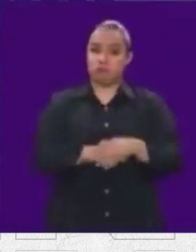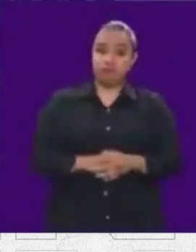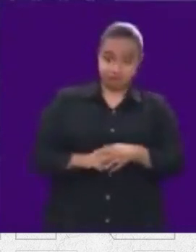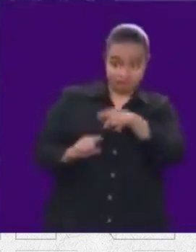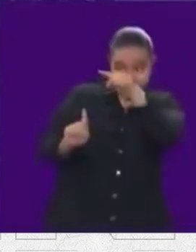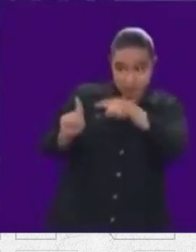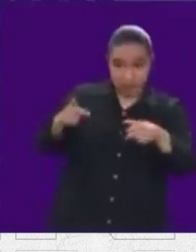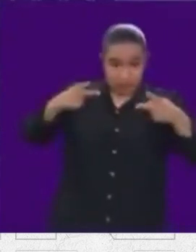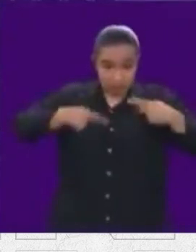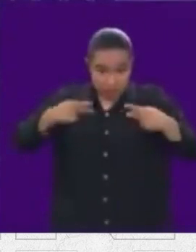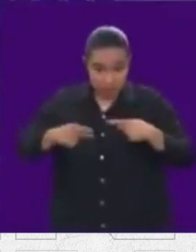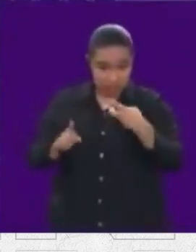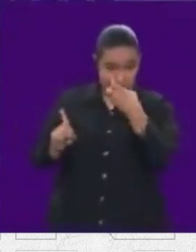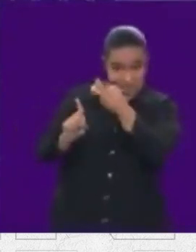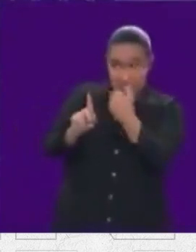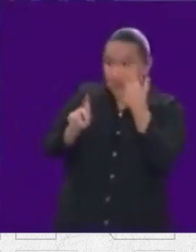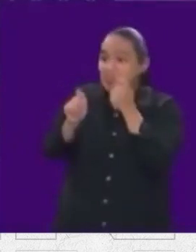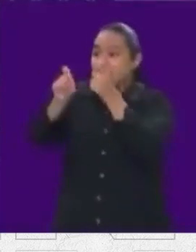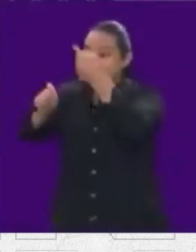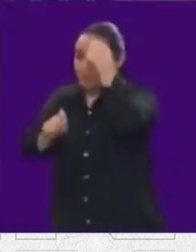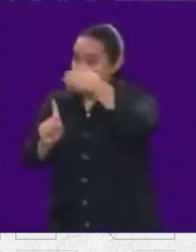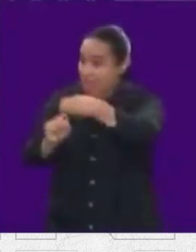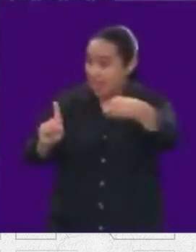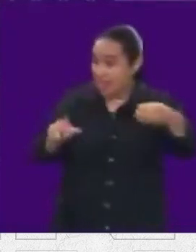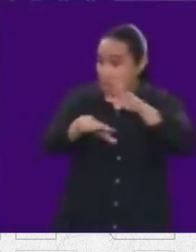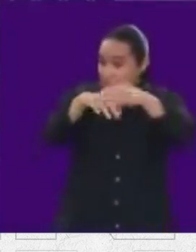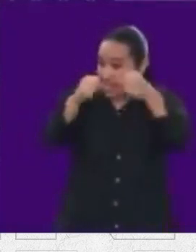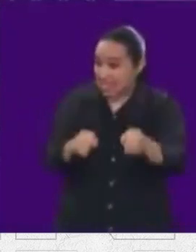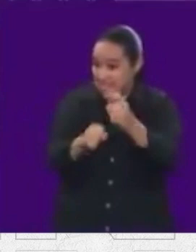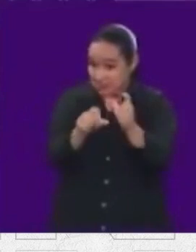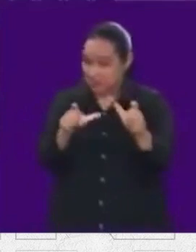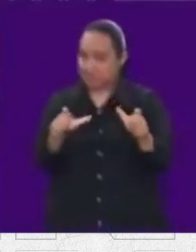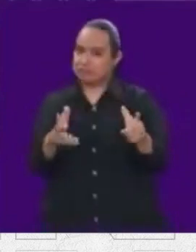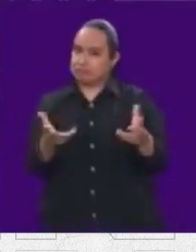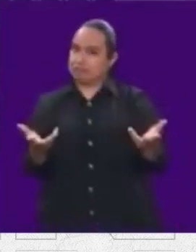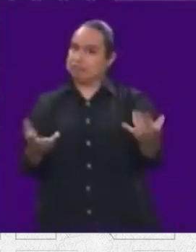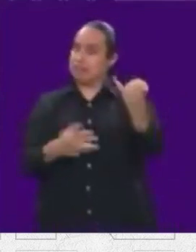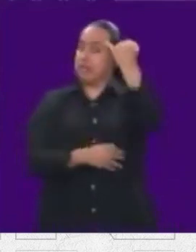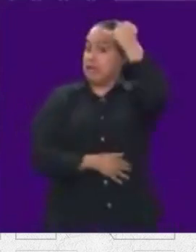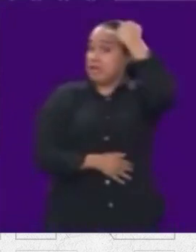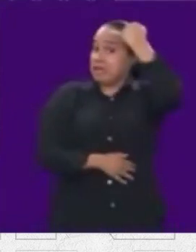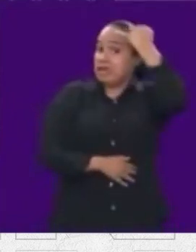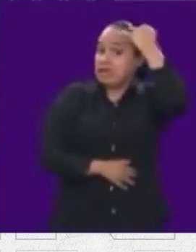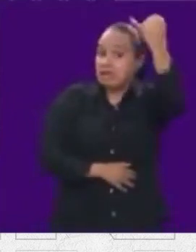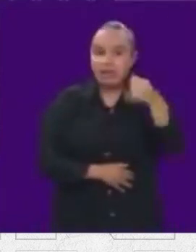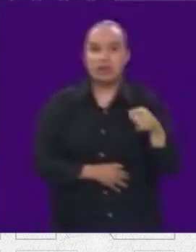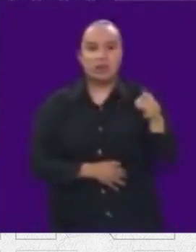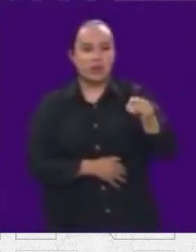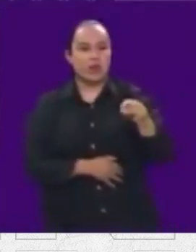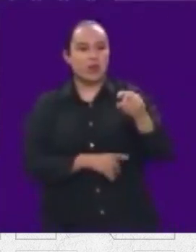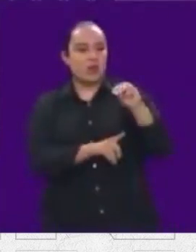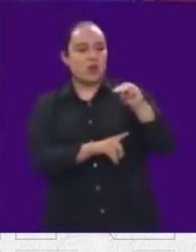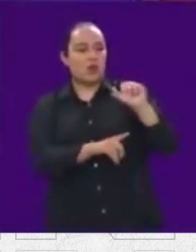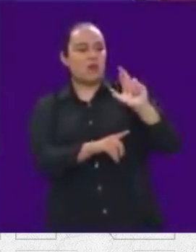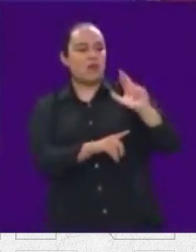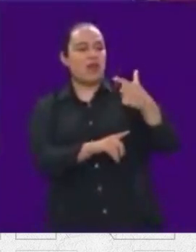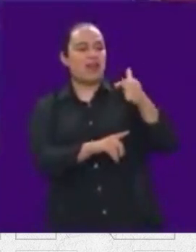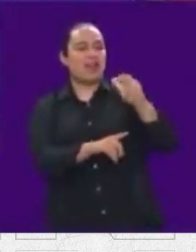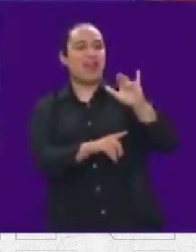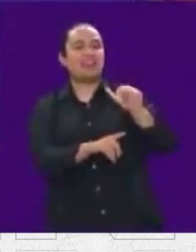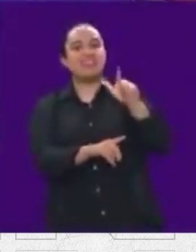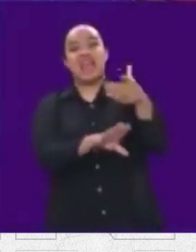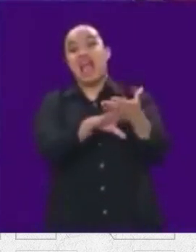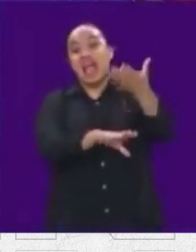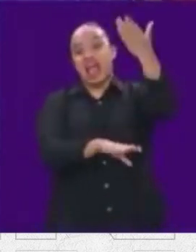personas que coordinen la seguridad en la ciudad. ¿Qué diferencia? Imagínense aquí Omar García Harfus, que fue